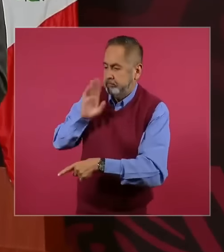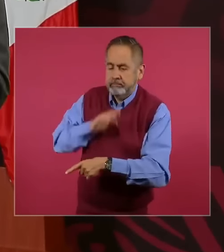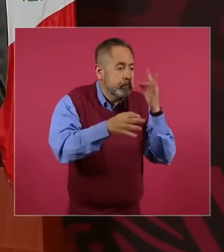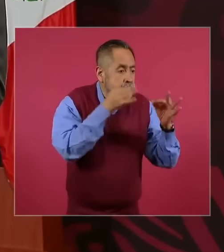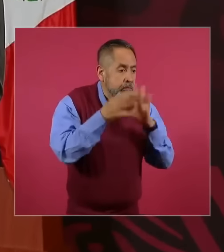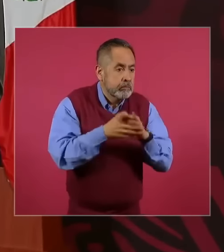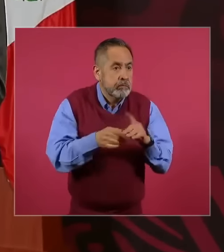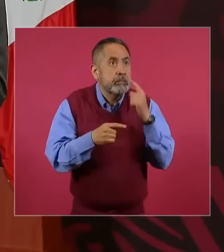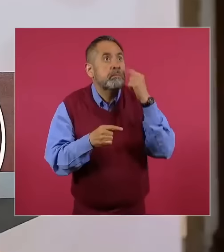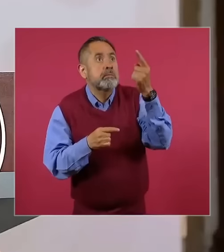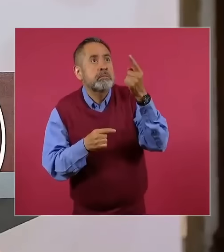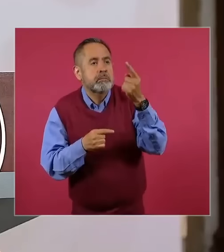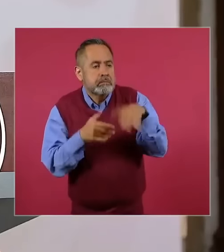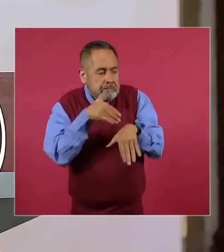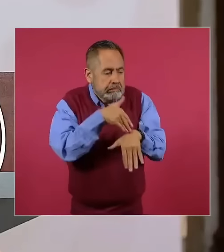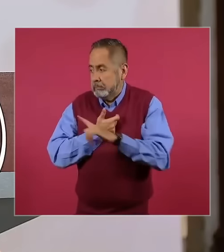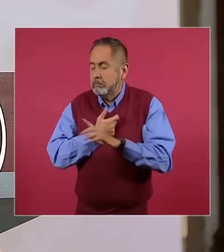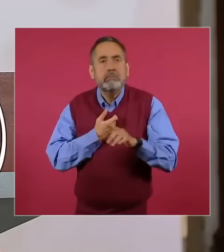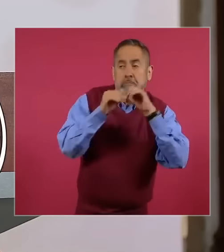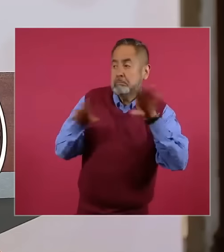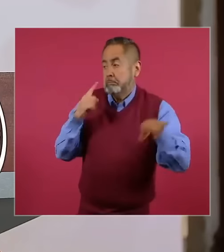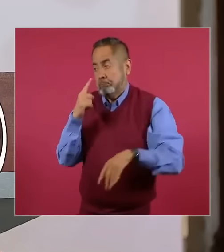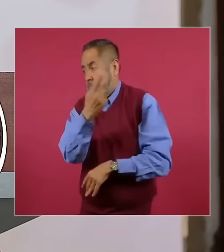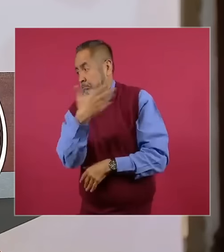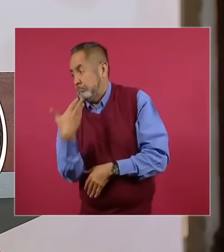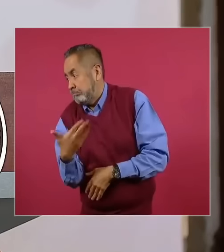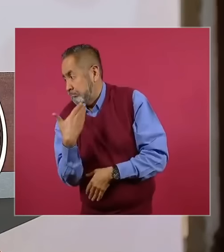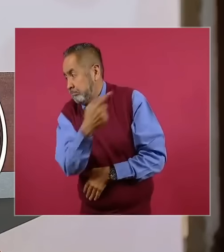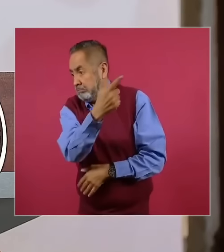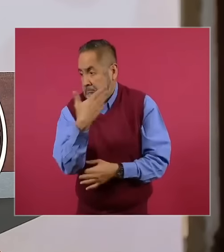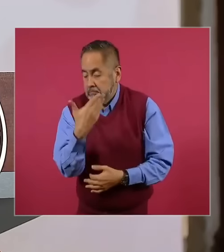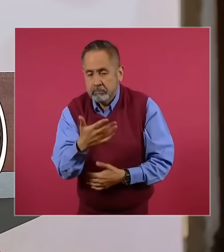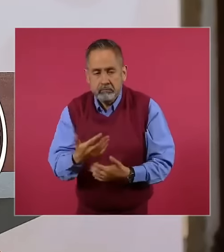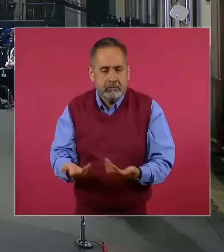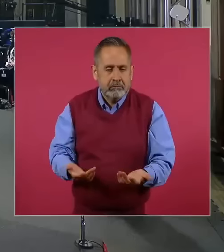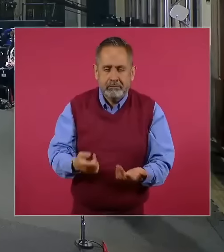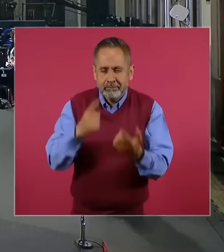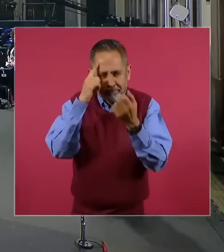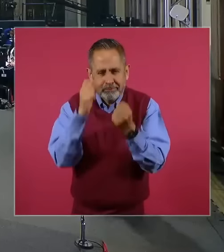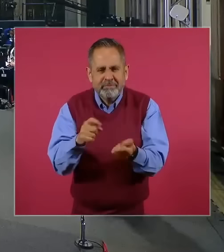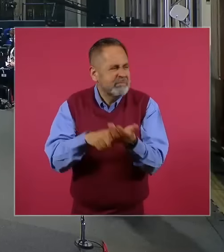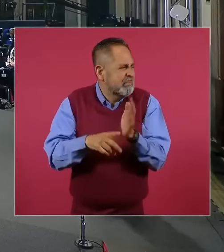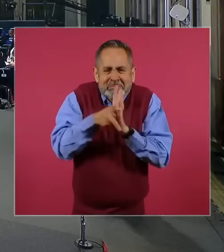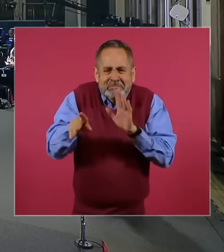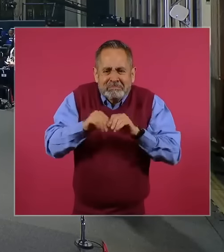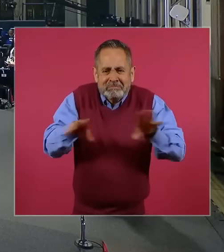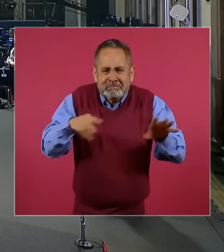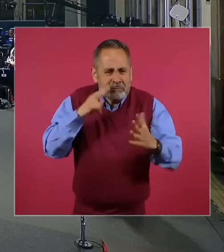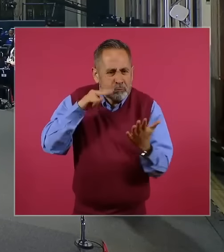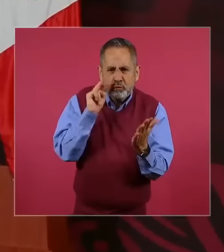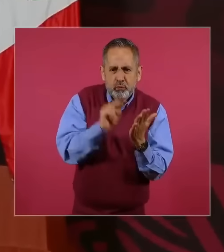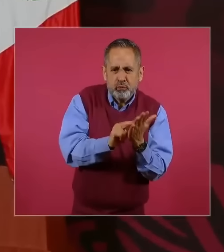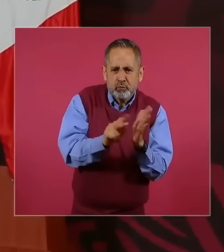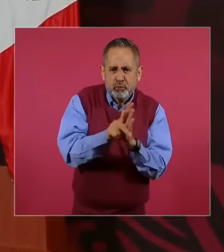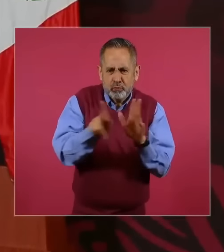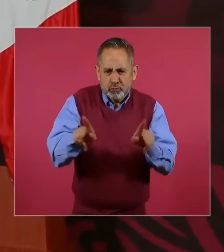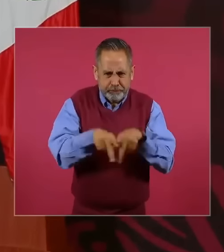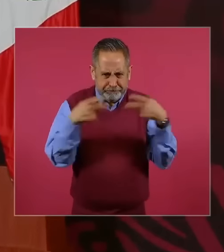prensa vendida o alquilada, estoy seguro que las declaraciones, no he visto la prensa pero de